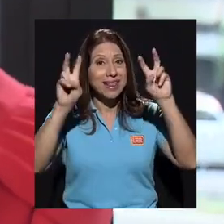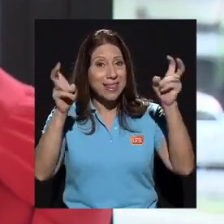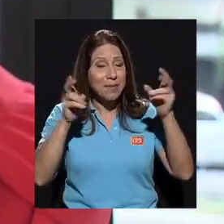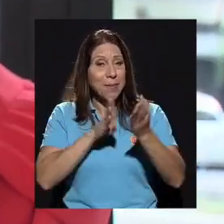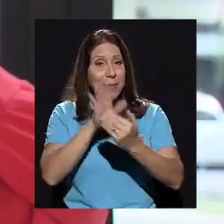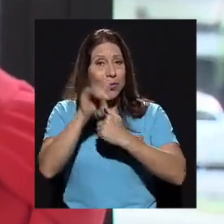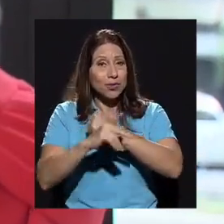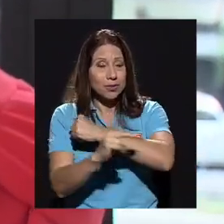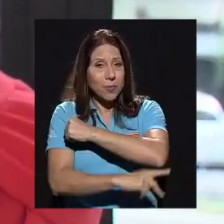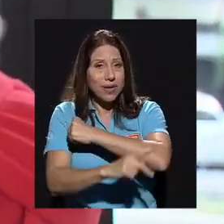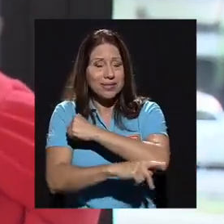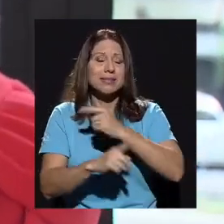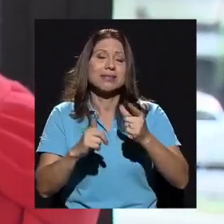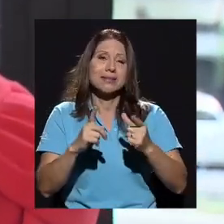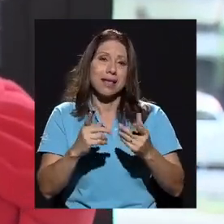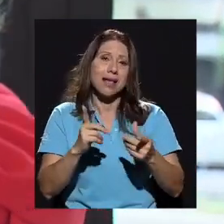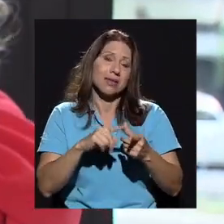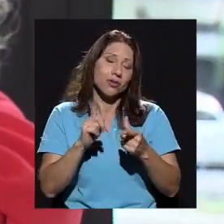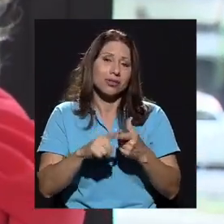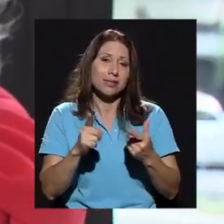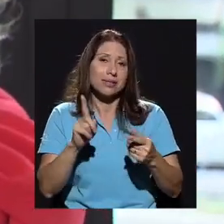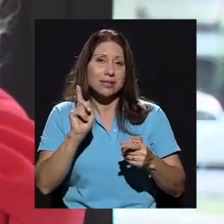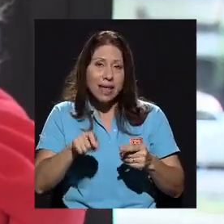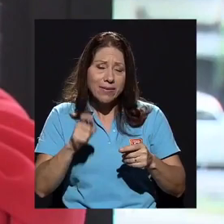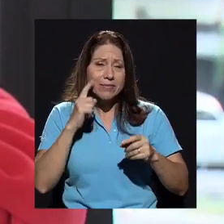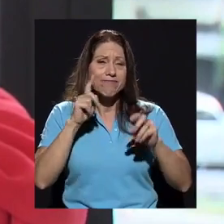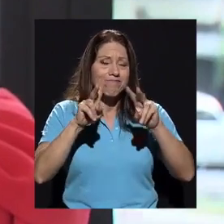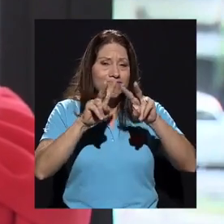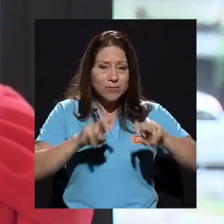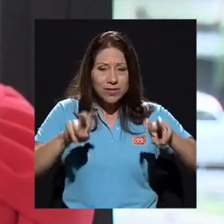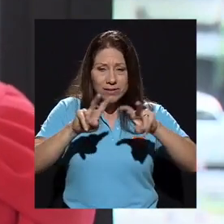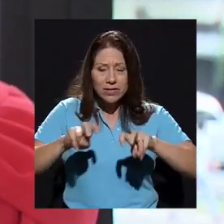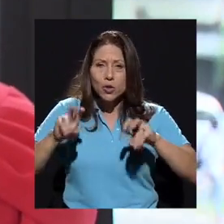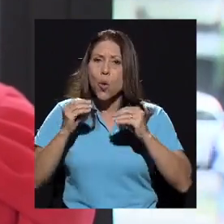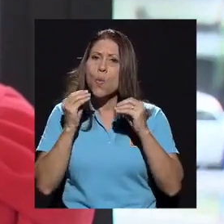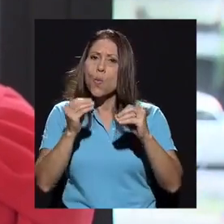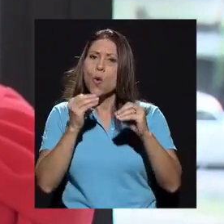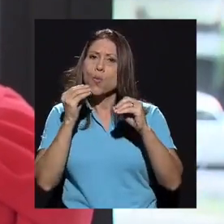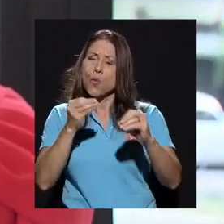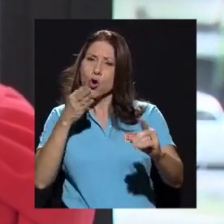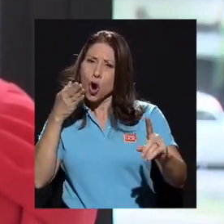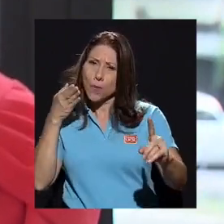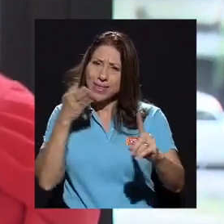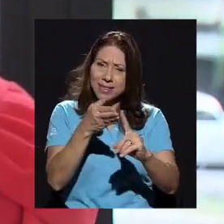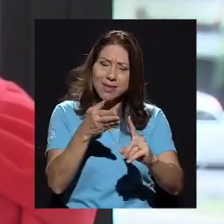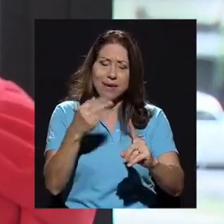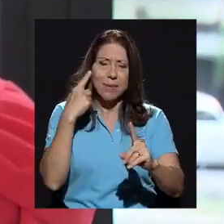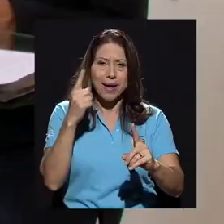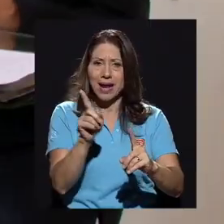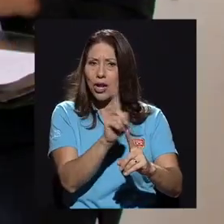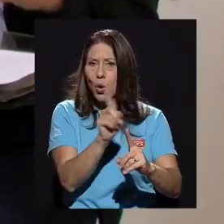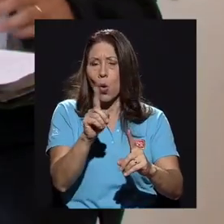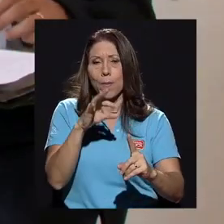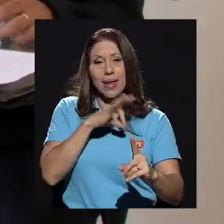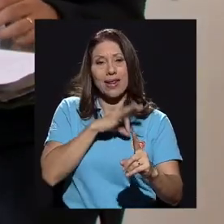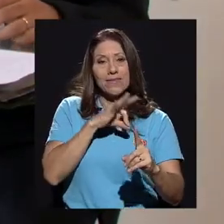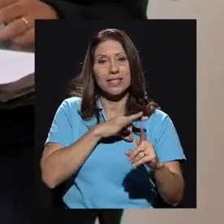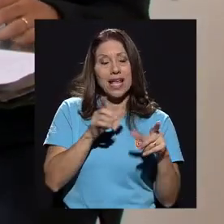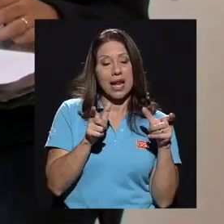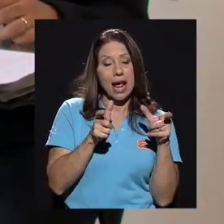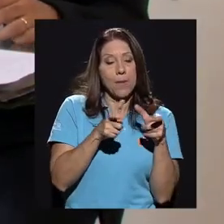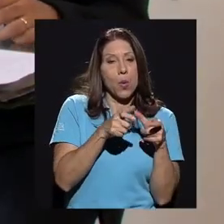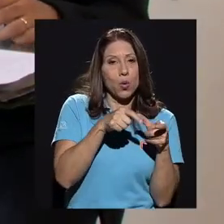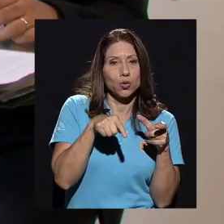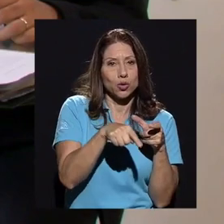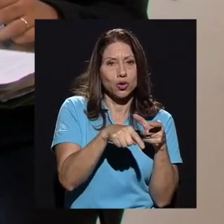proyecto país. Entonces, sí tiene que haber igual una revisión muy, muy objetiva, ¿verdad? Para no beneficiar a unos